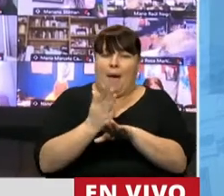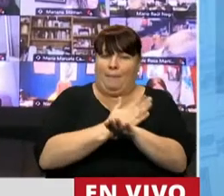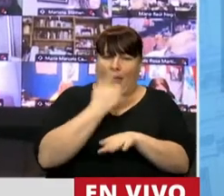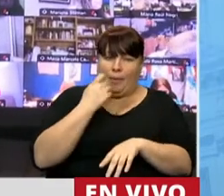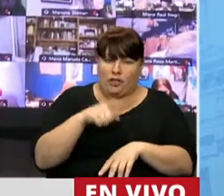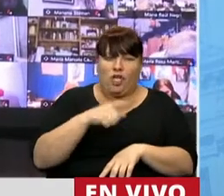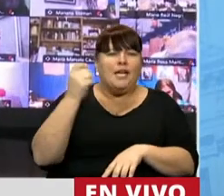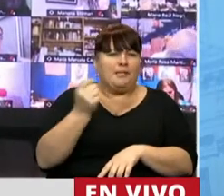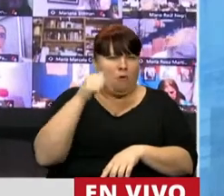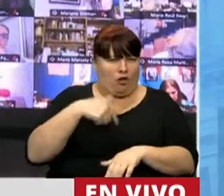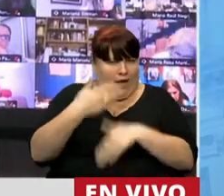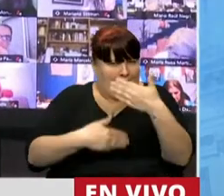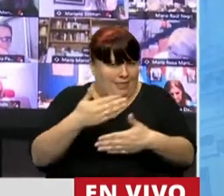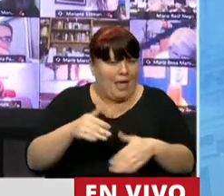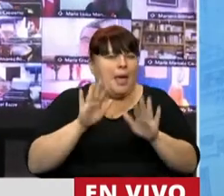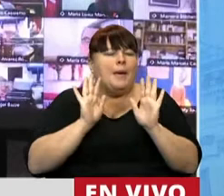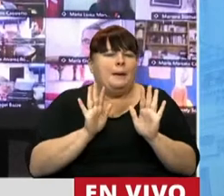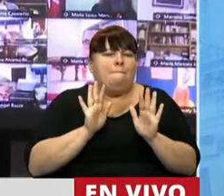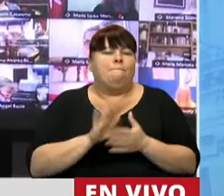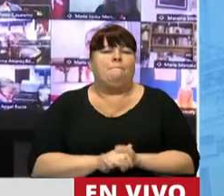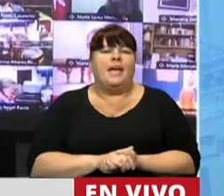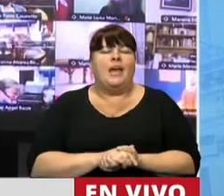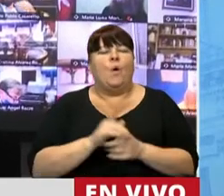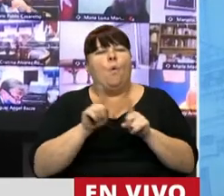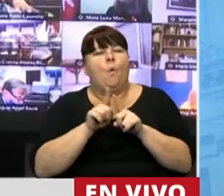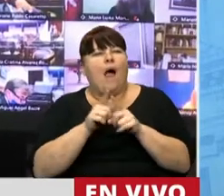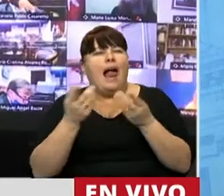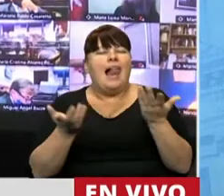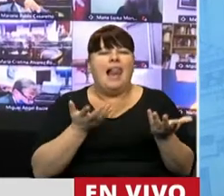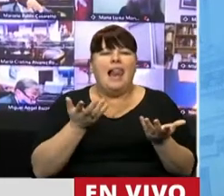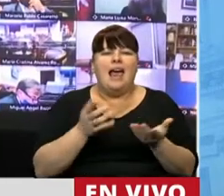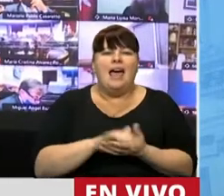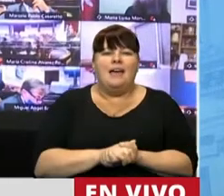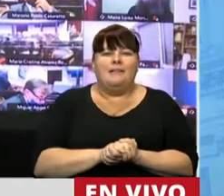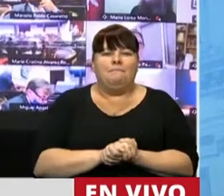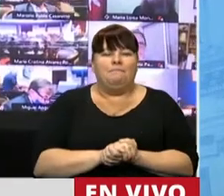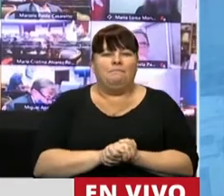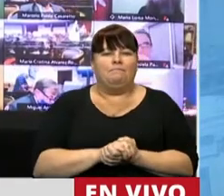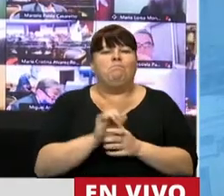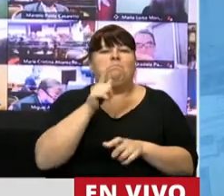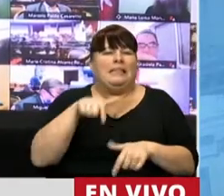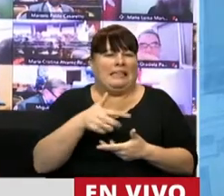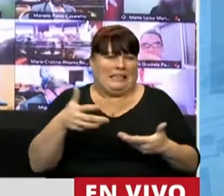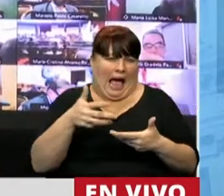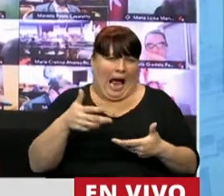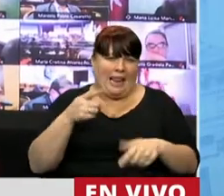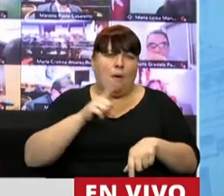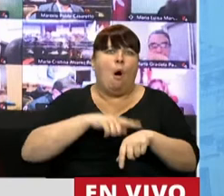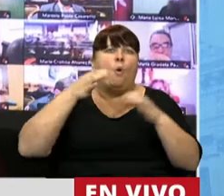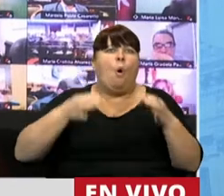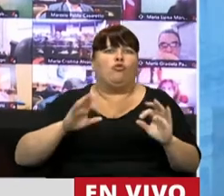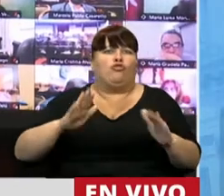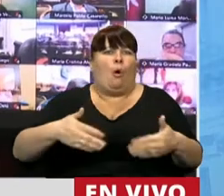iniciamos es importante, pero tiene este sabor a una llegada tarde en un momento de